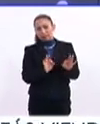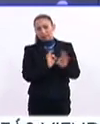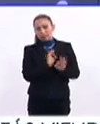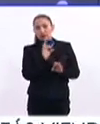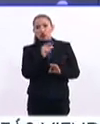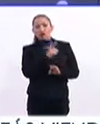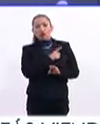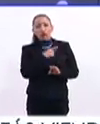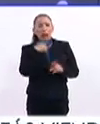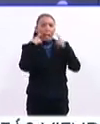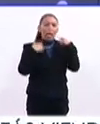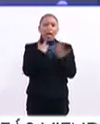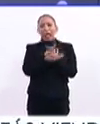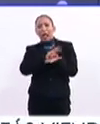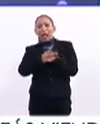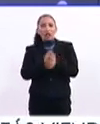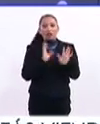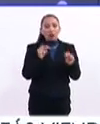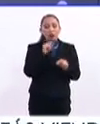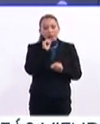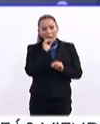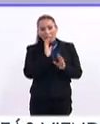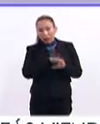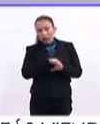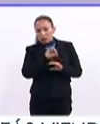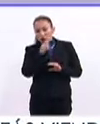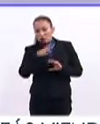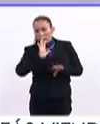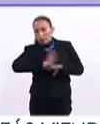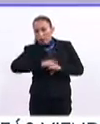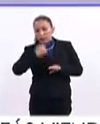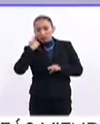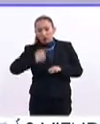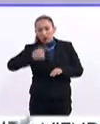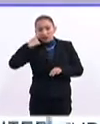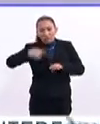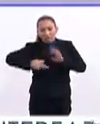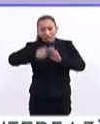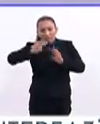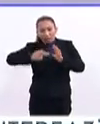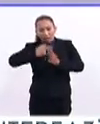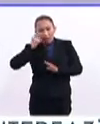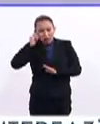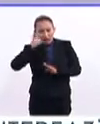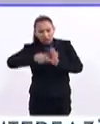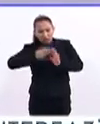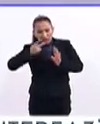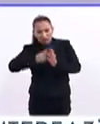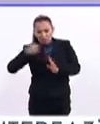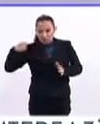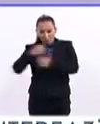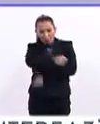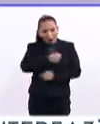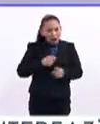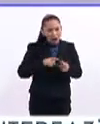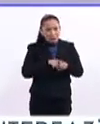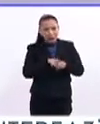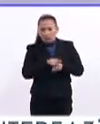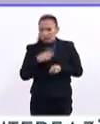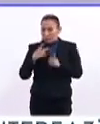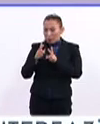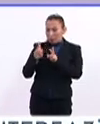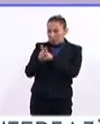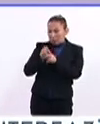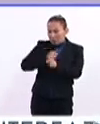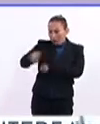no solamente es el berrinche puntual, sino ya es todo el tiempo llorando, todo el tiempo enojados, pegándole al hermanito, al